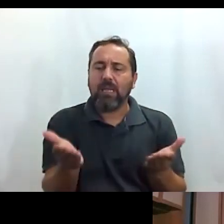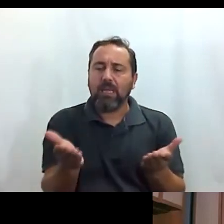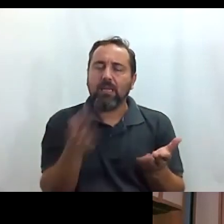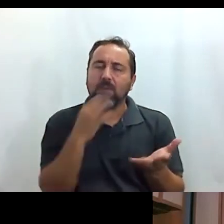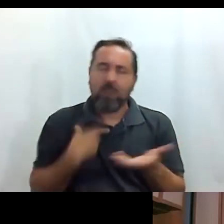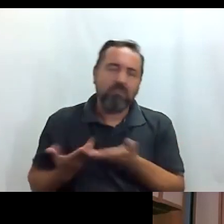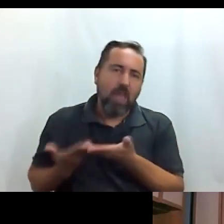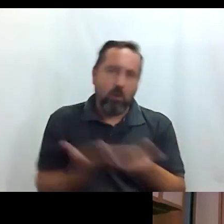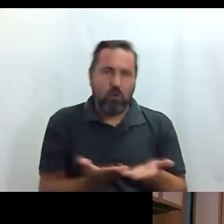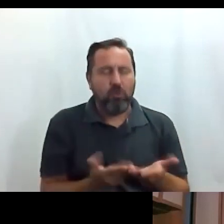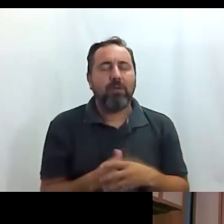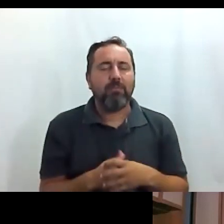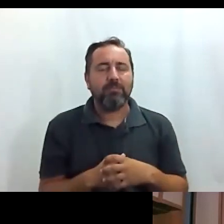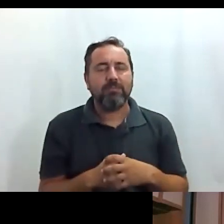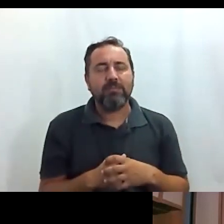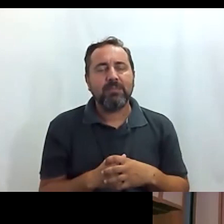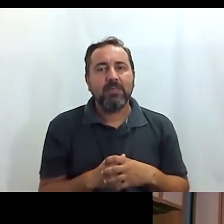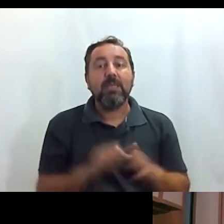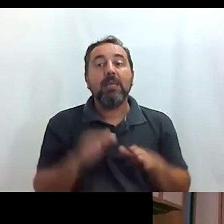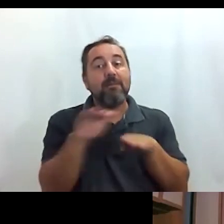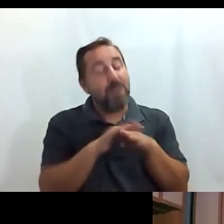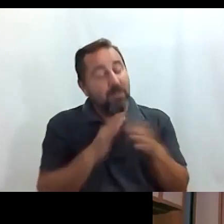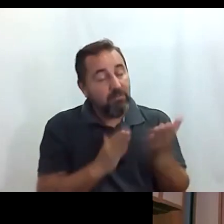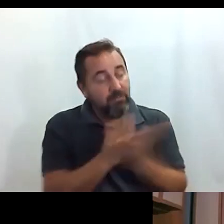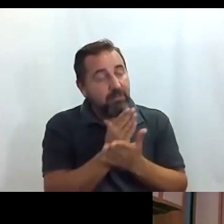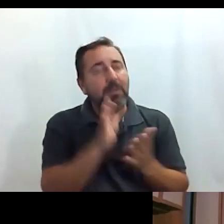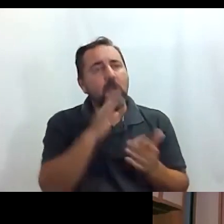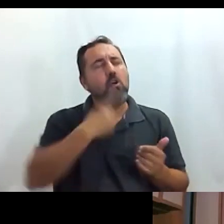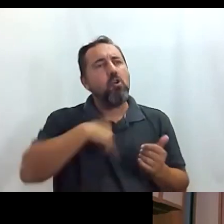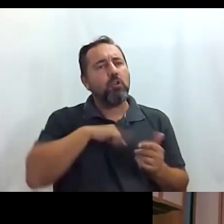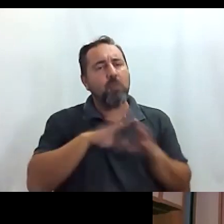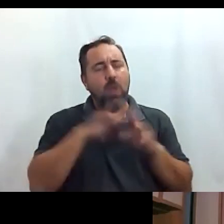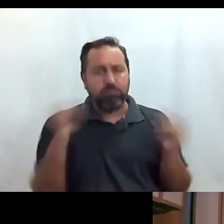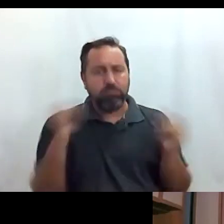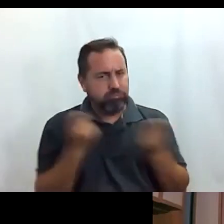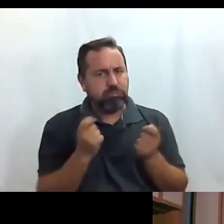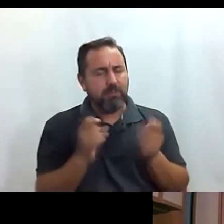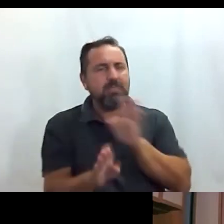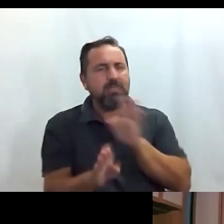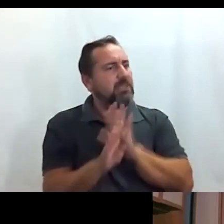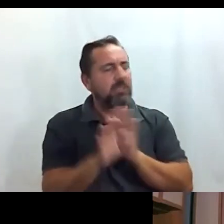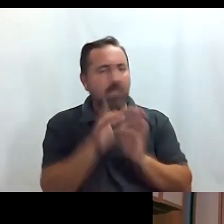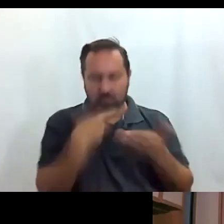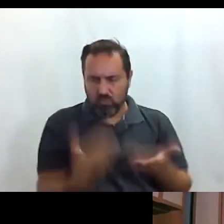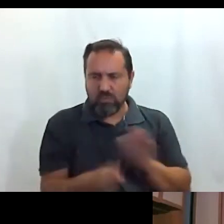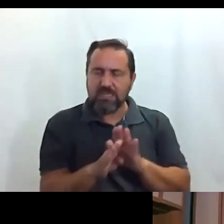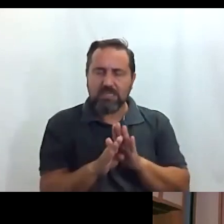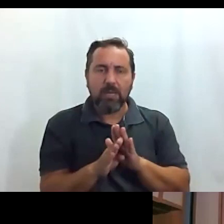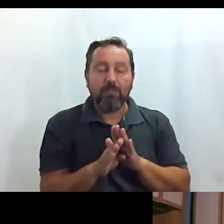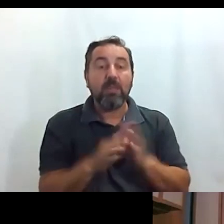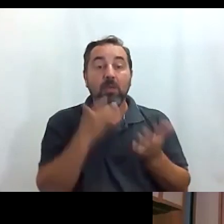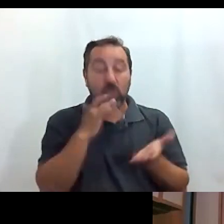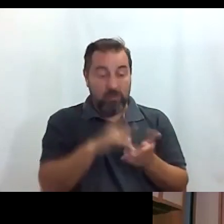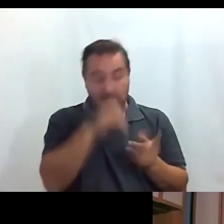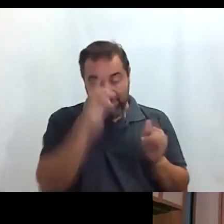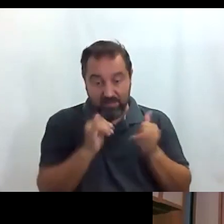acoge básicamente nosotros perdón la interrupción pero teníamos un eslogan que sigue siendo plenamente vigente que es cuando vienes a